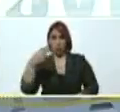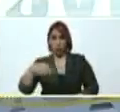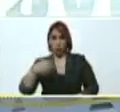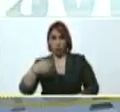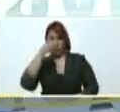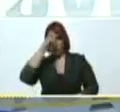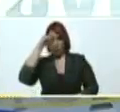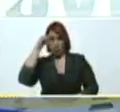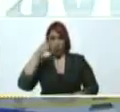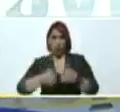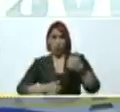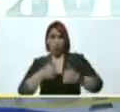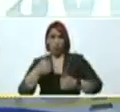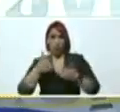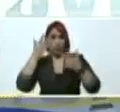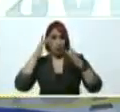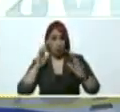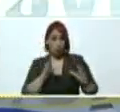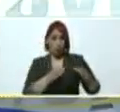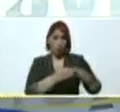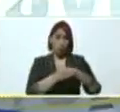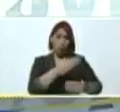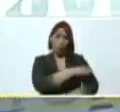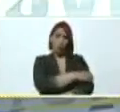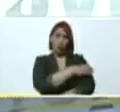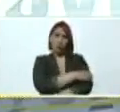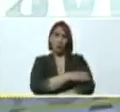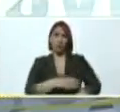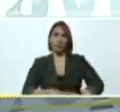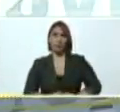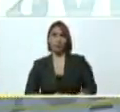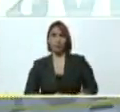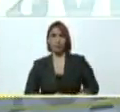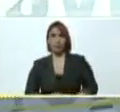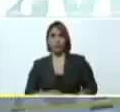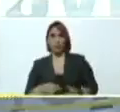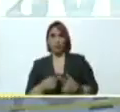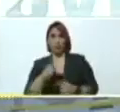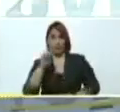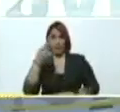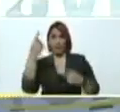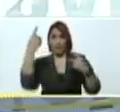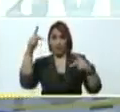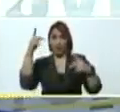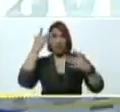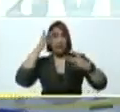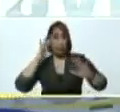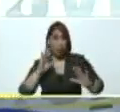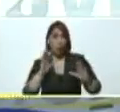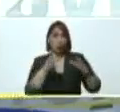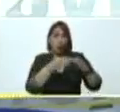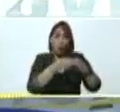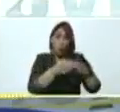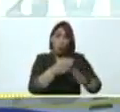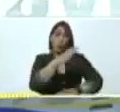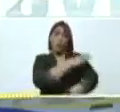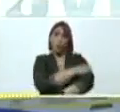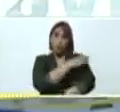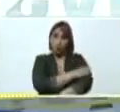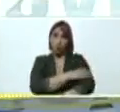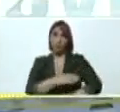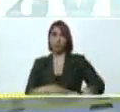el cual, según un sector de la oposición, entonces pone en primer párrafo, según un sector de la